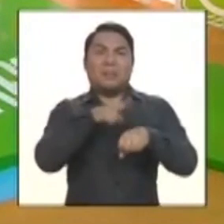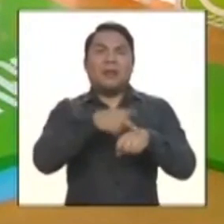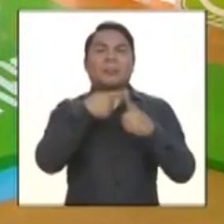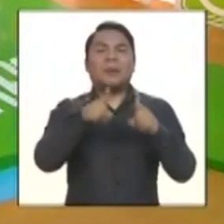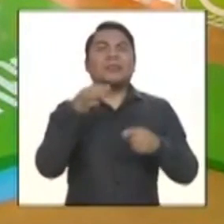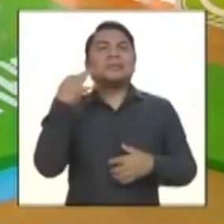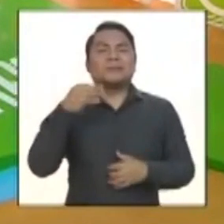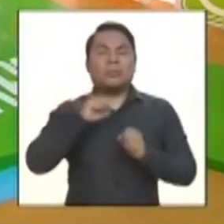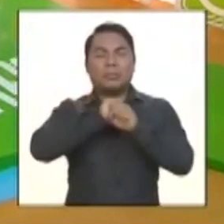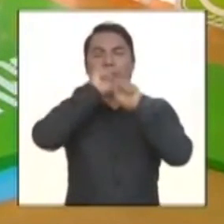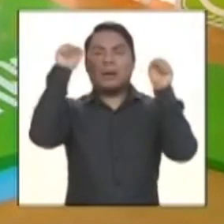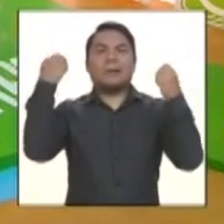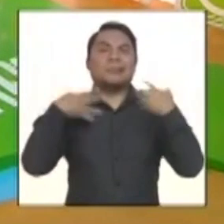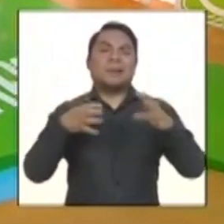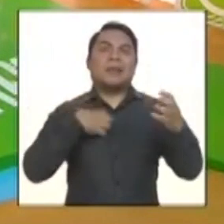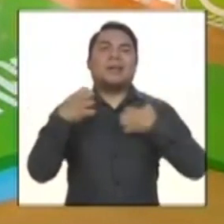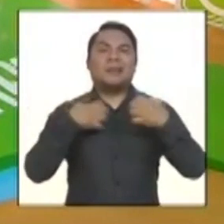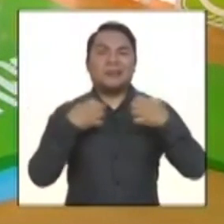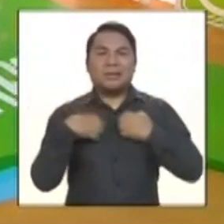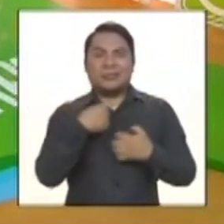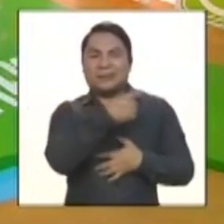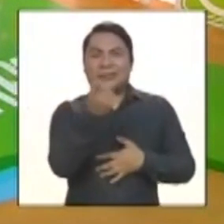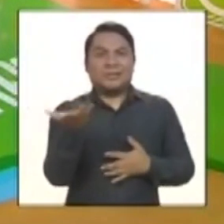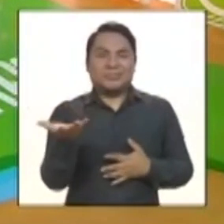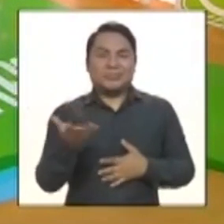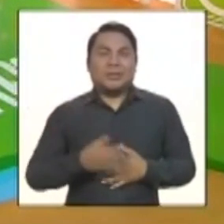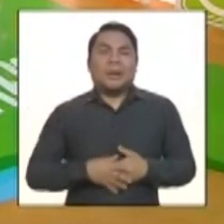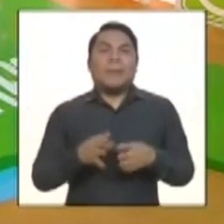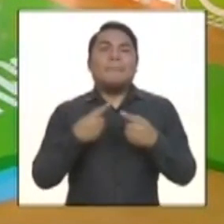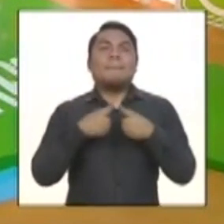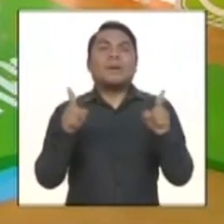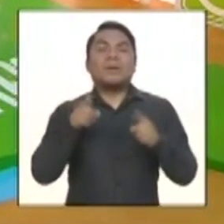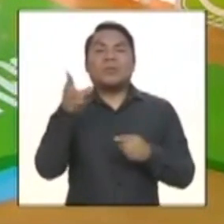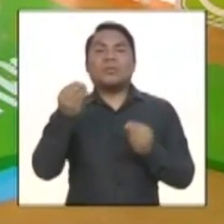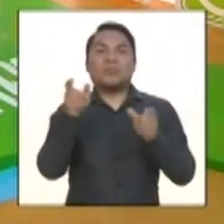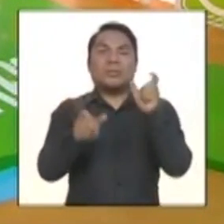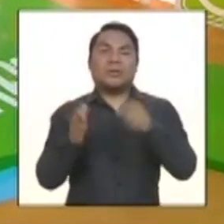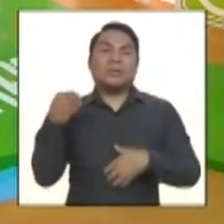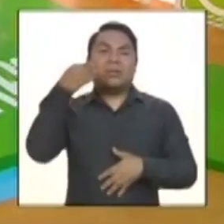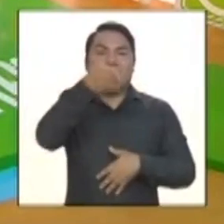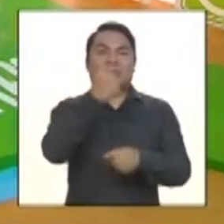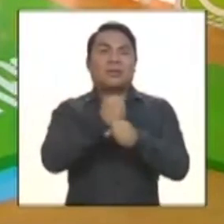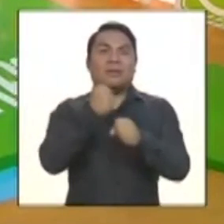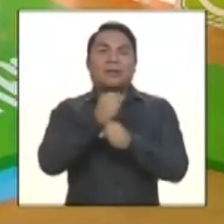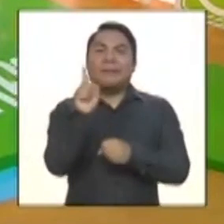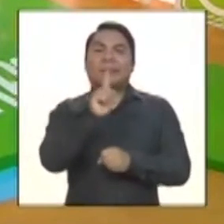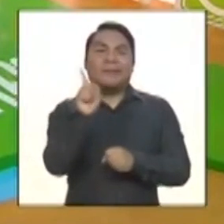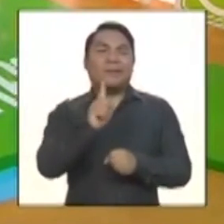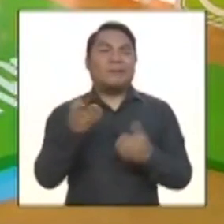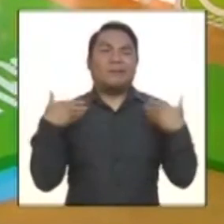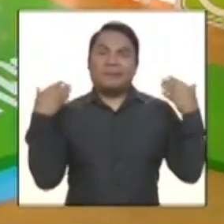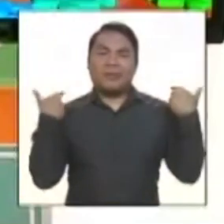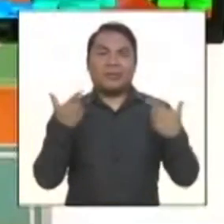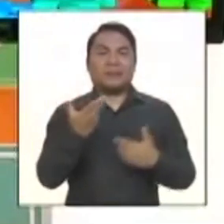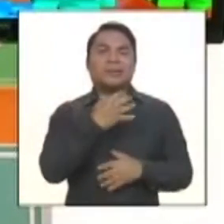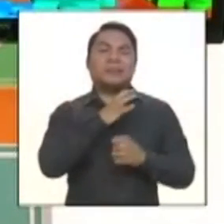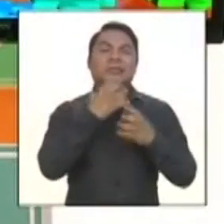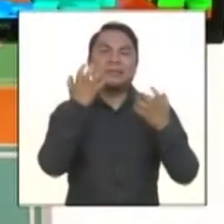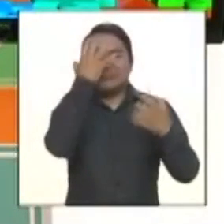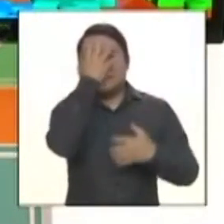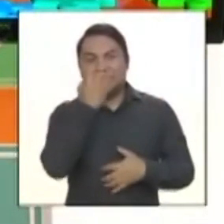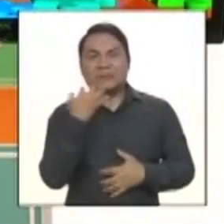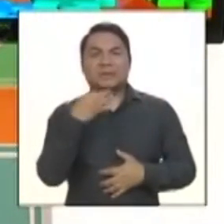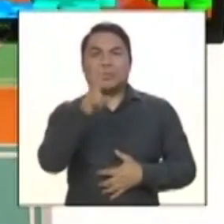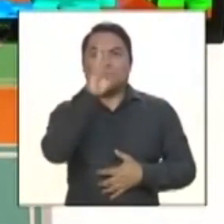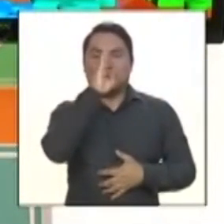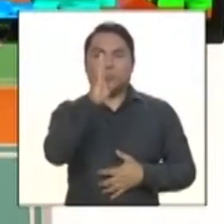se levantan por la mañana y están renegando, ¿no? O muchas veces van al trabajo y no son felices. O tienen una pareja maravillosa